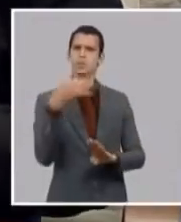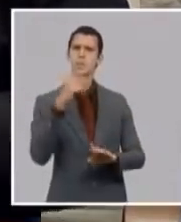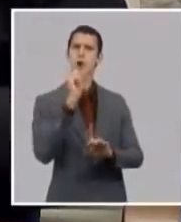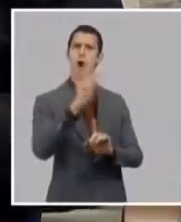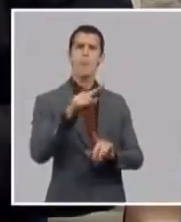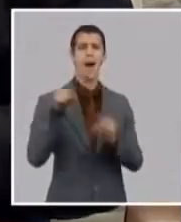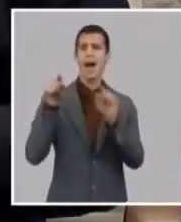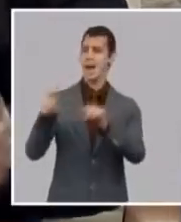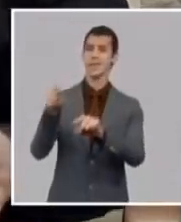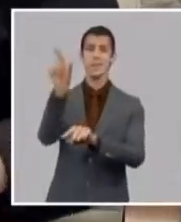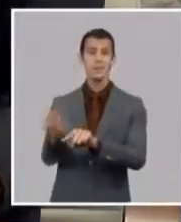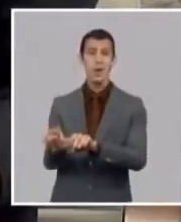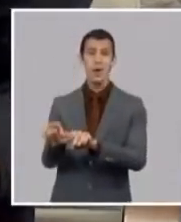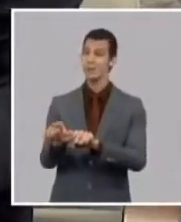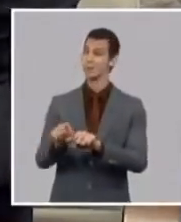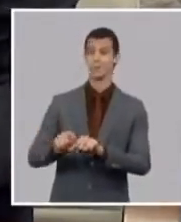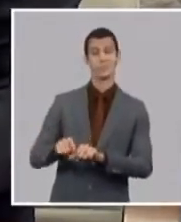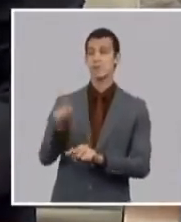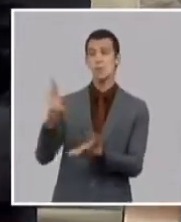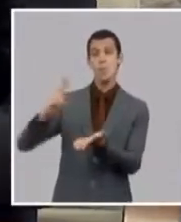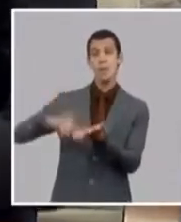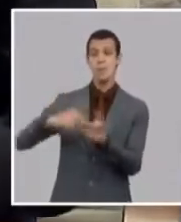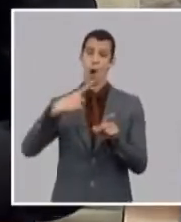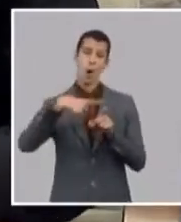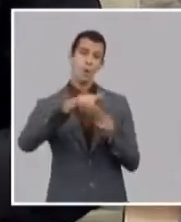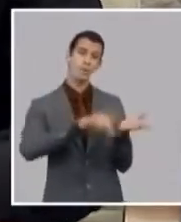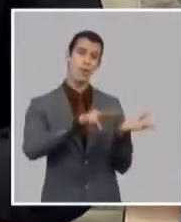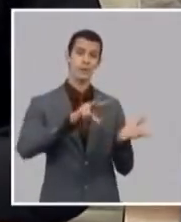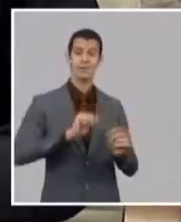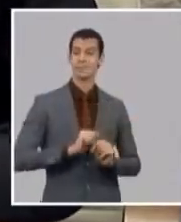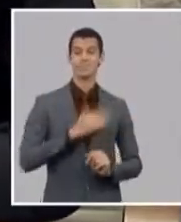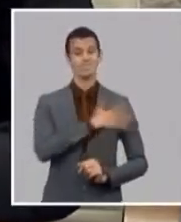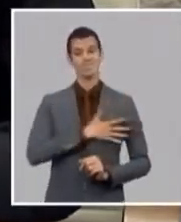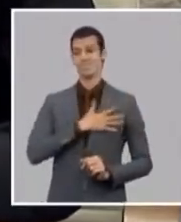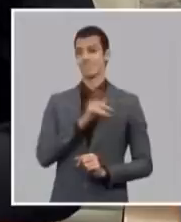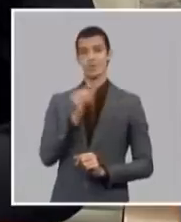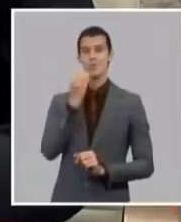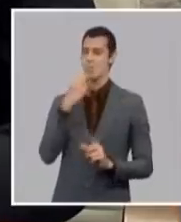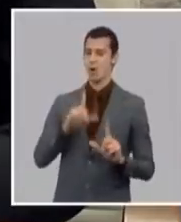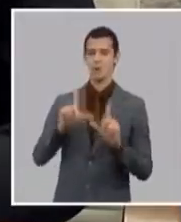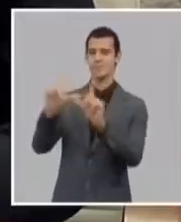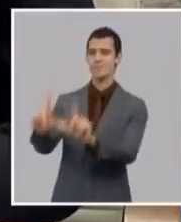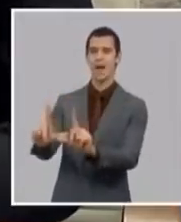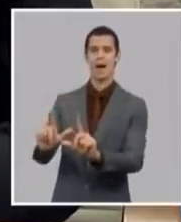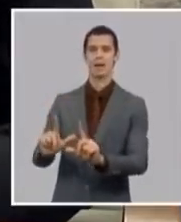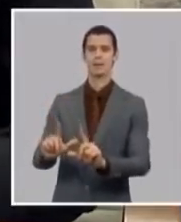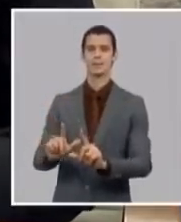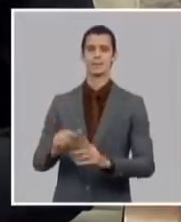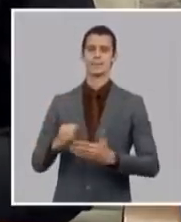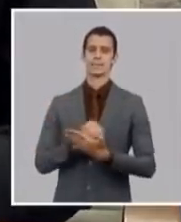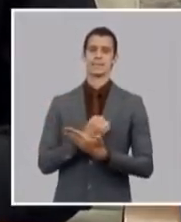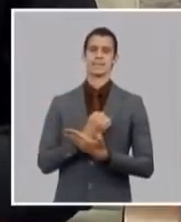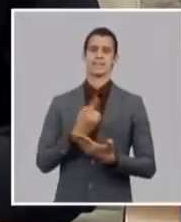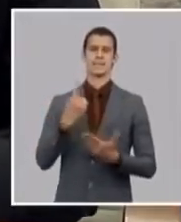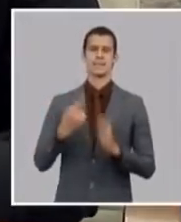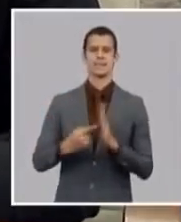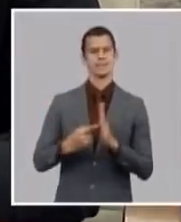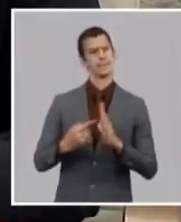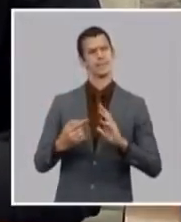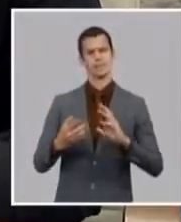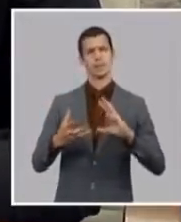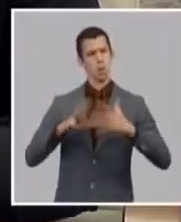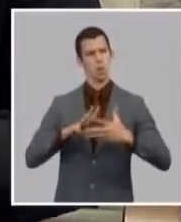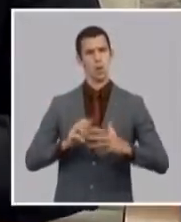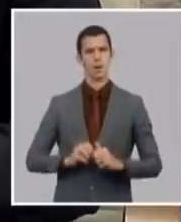tienen el pan no tienen el arroz un grupo de cosas entonces hay que decir que existen regulaciones vigentes